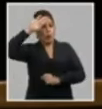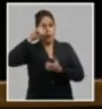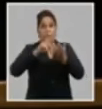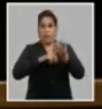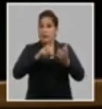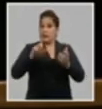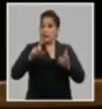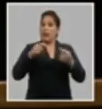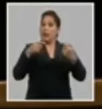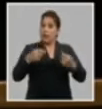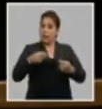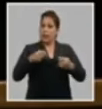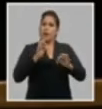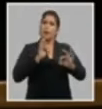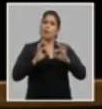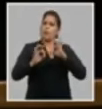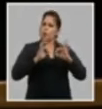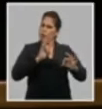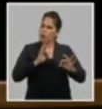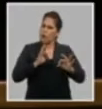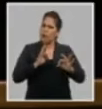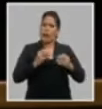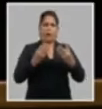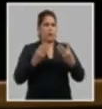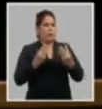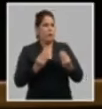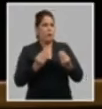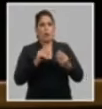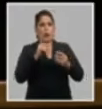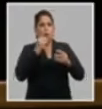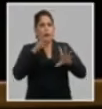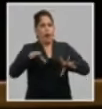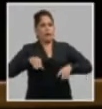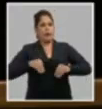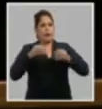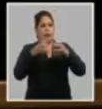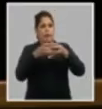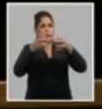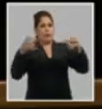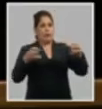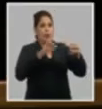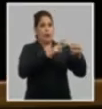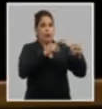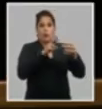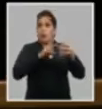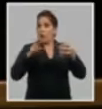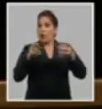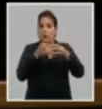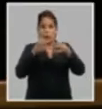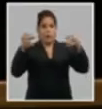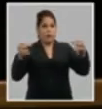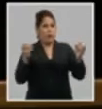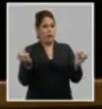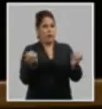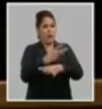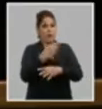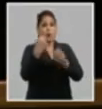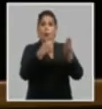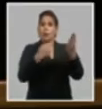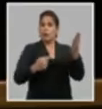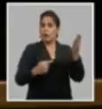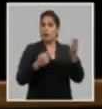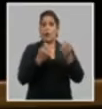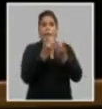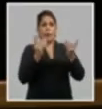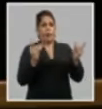al partido debe cuidarse con celo y jamás aceptar la división entre revolucionarios bajo falsos pretextos de